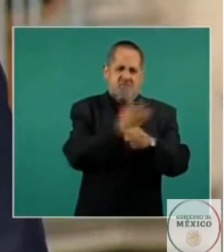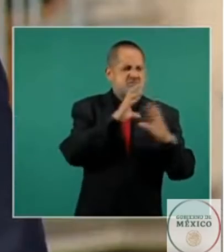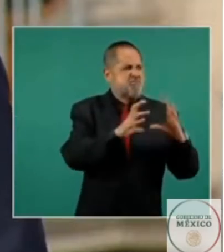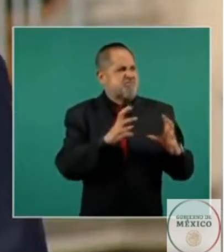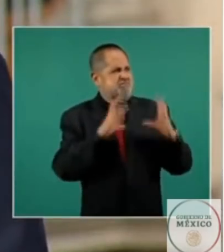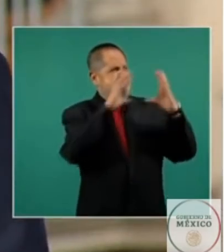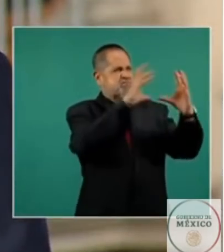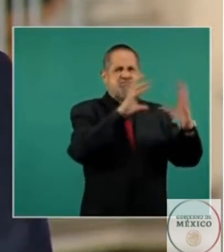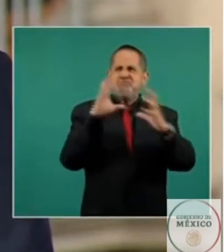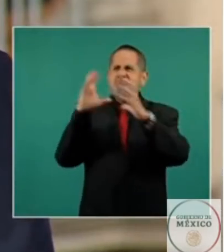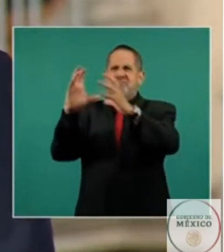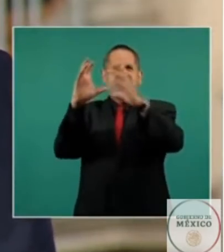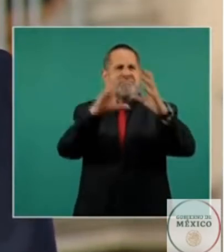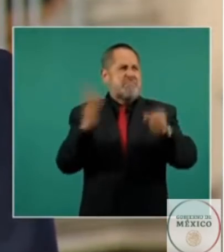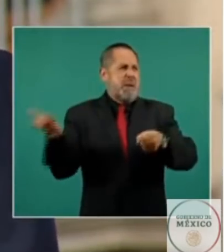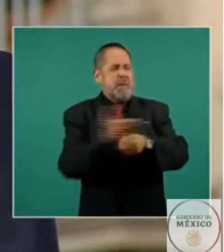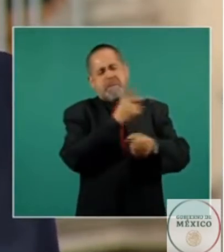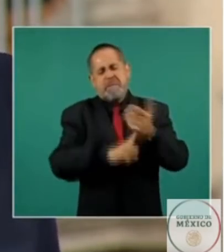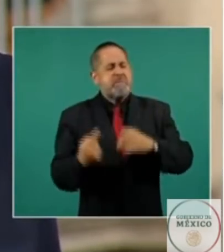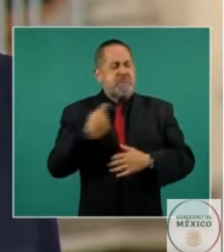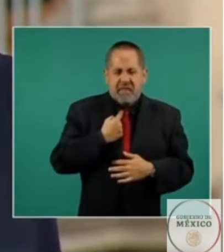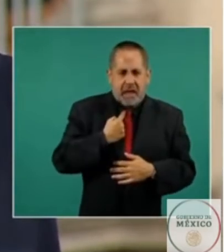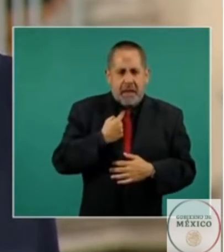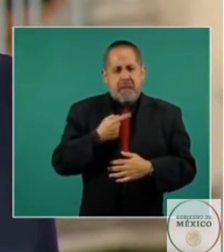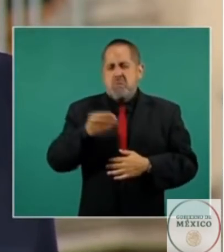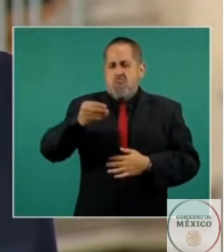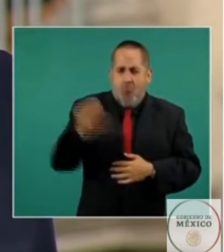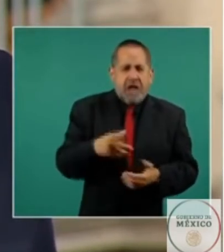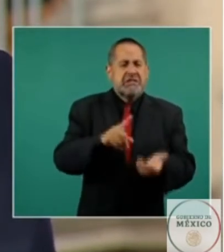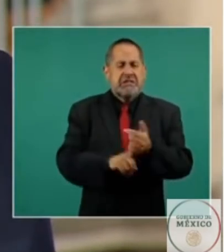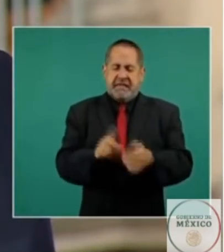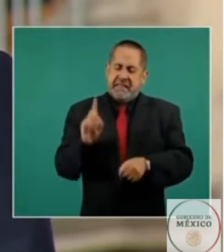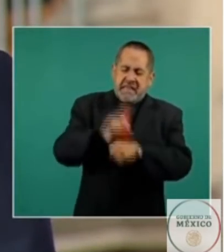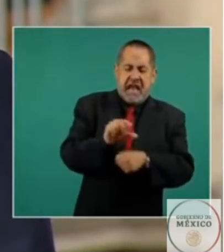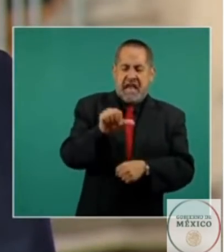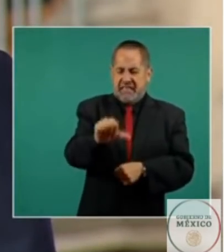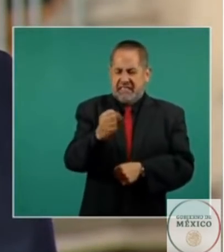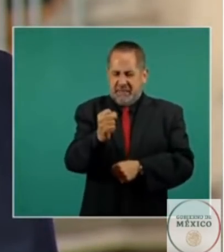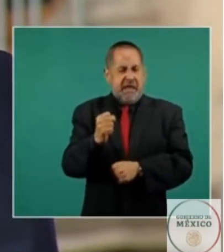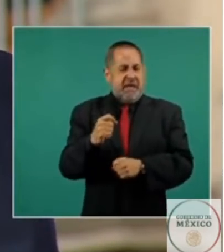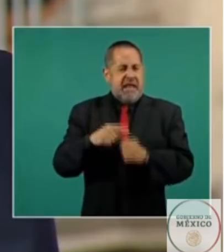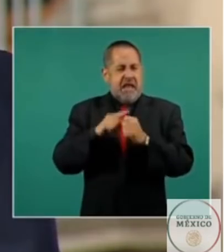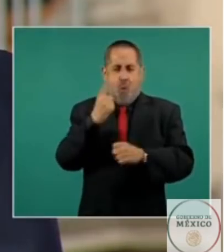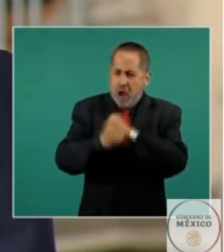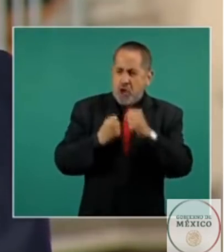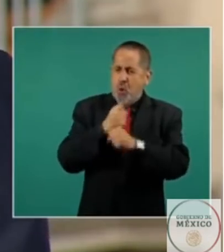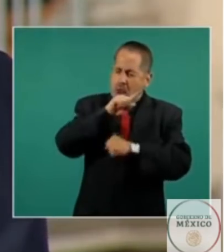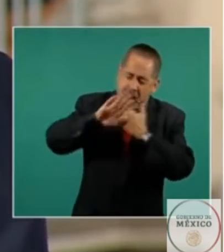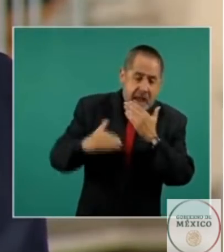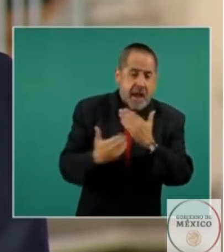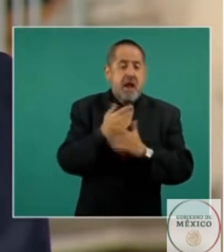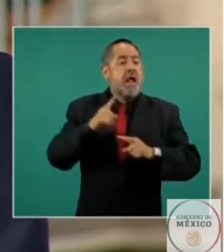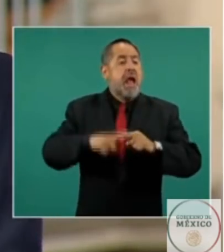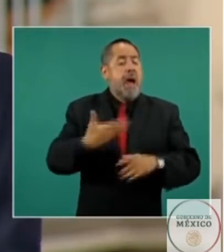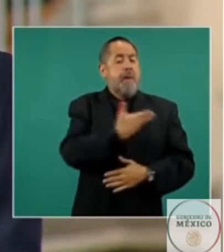héroes el polvo de un balazo en el corazón, pero el 16 de septiembre de cada año, a la hora de la madrugada, el presidente